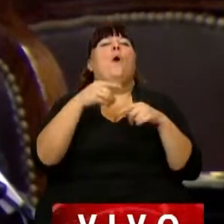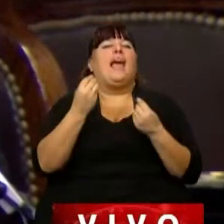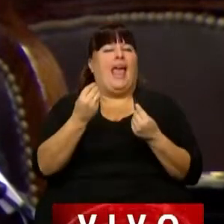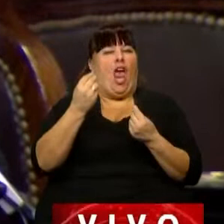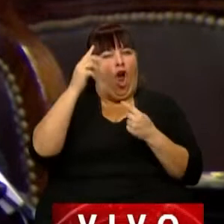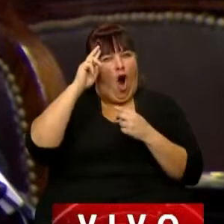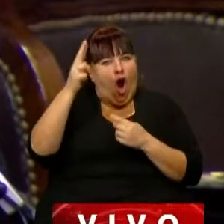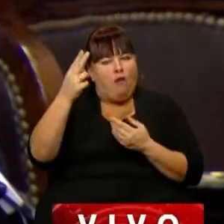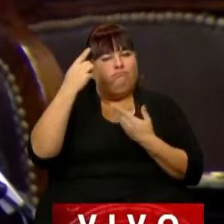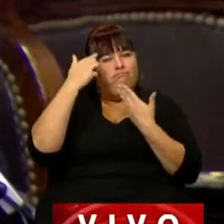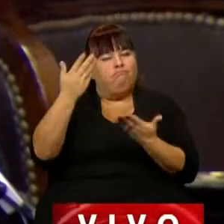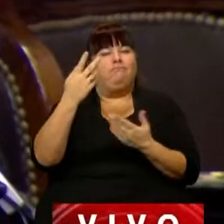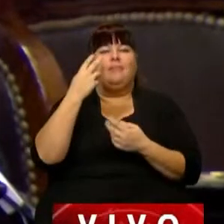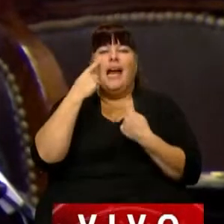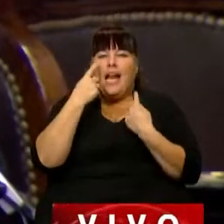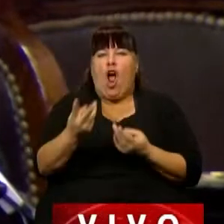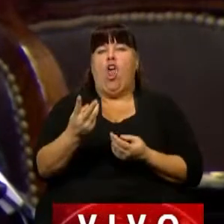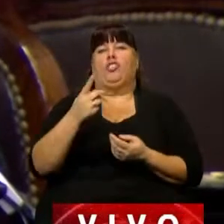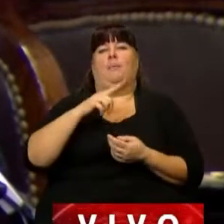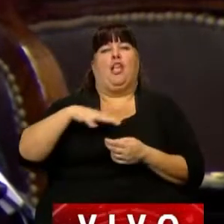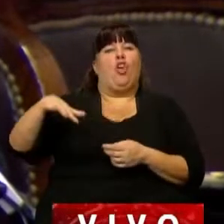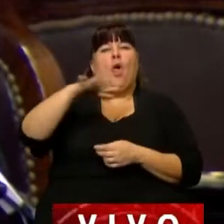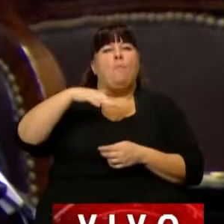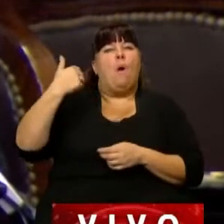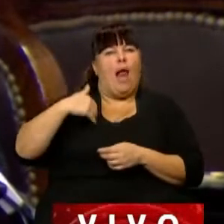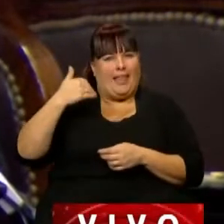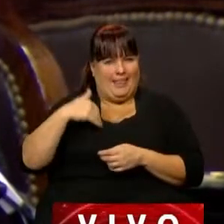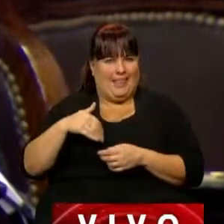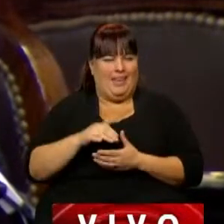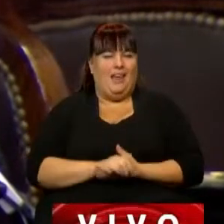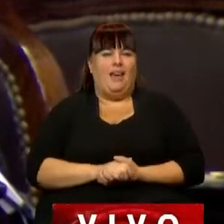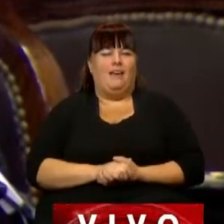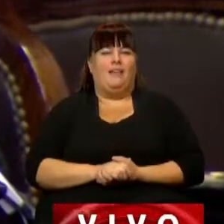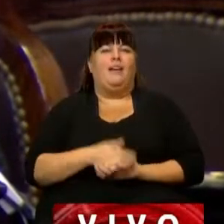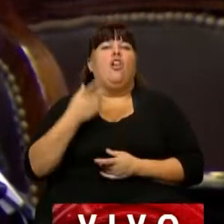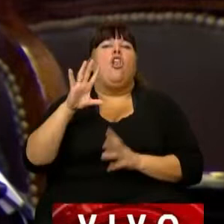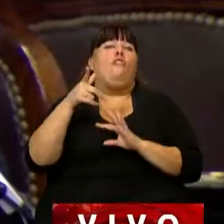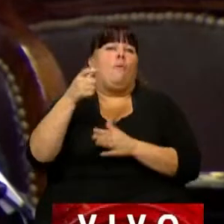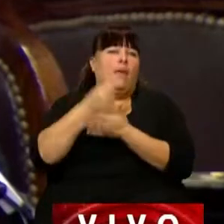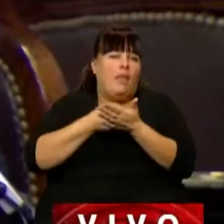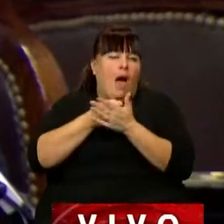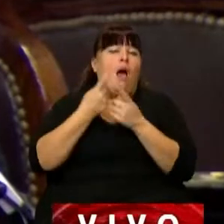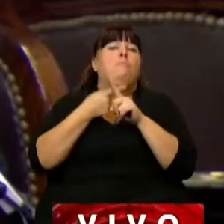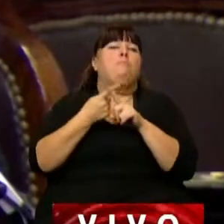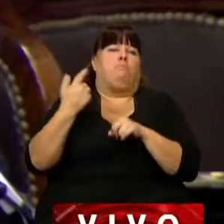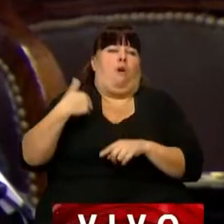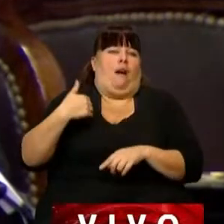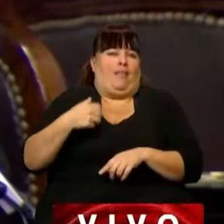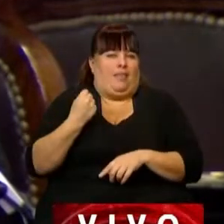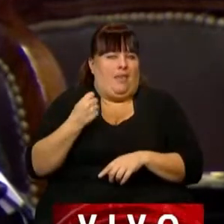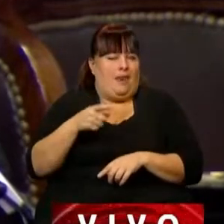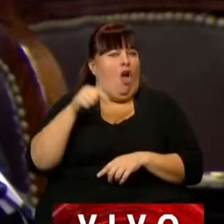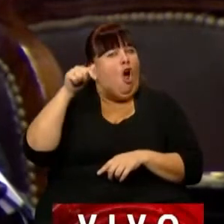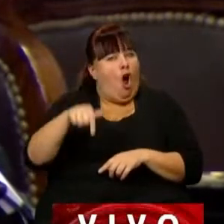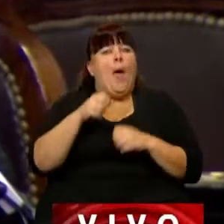que era el honor, el reconocimiento de todo el pueblo argentino por lo que dieron por su patria. Hoy están